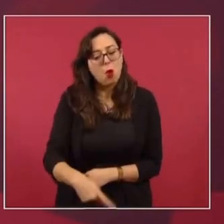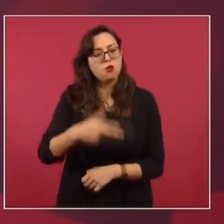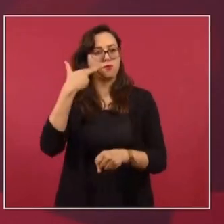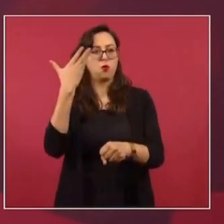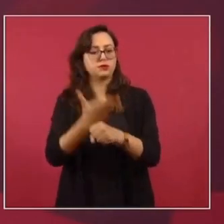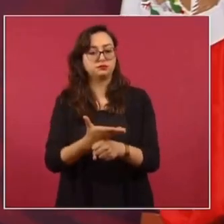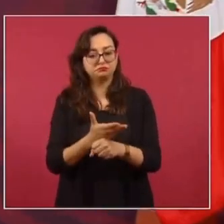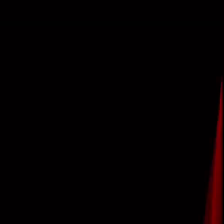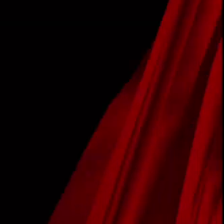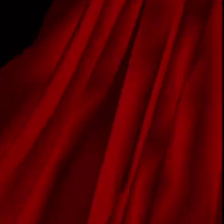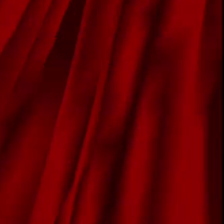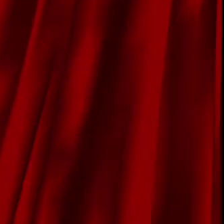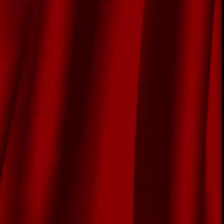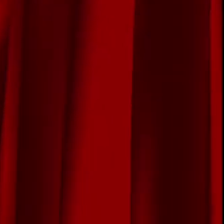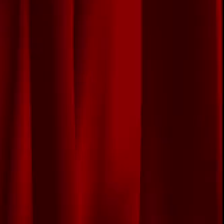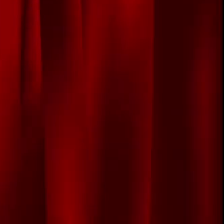Y lo resolvimos.